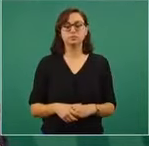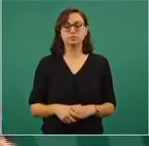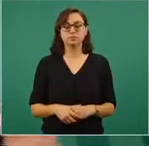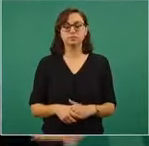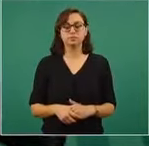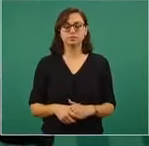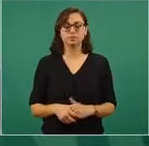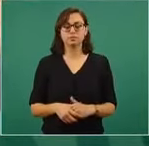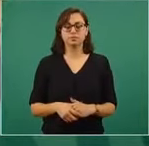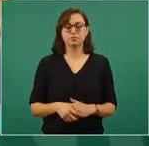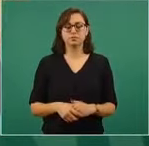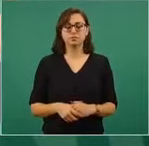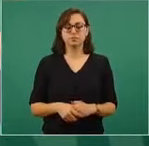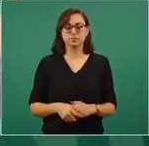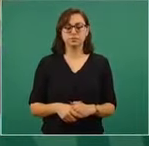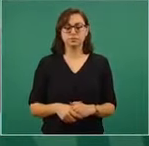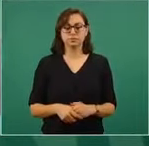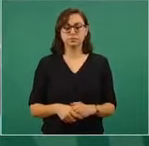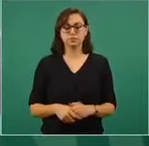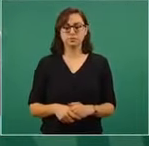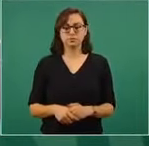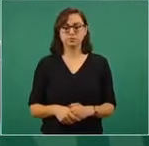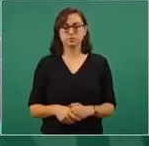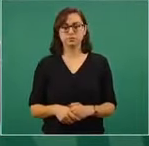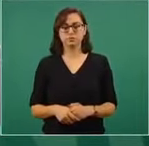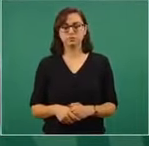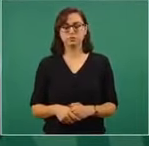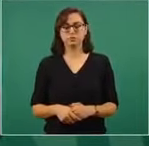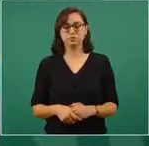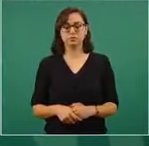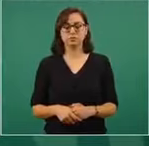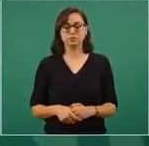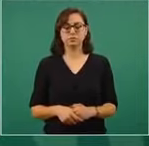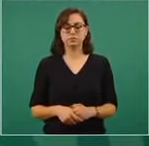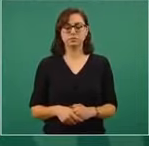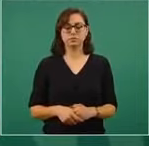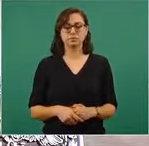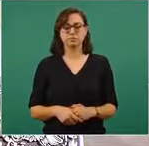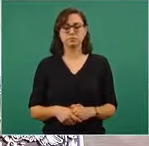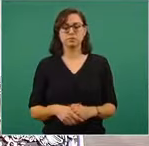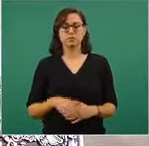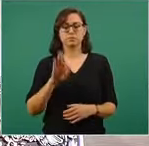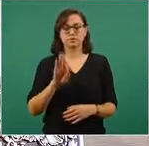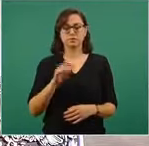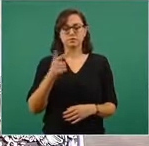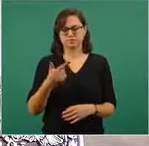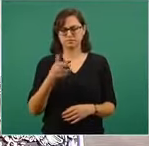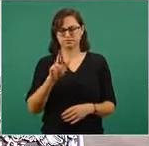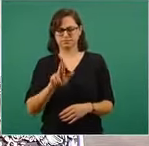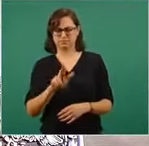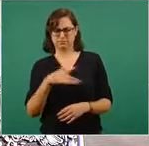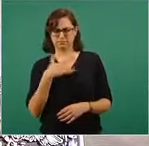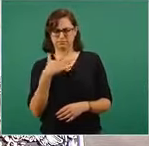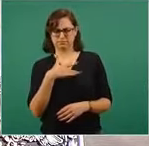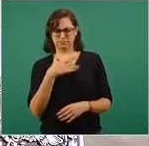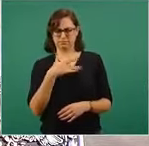La Fiscalía le dio seguimiento a este asunto